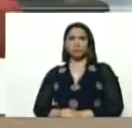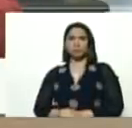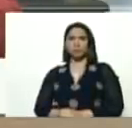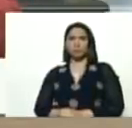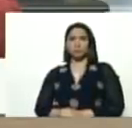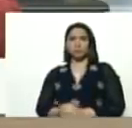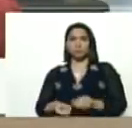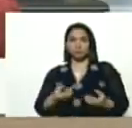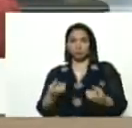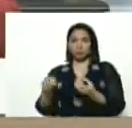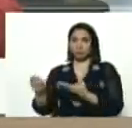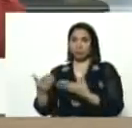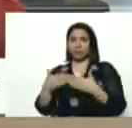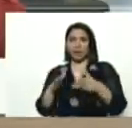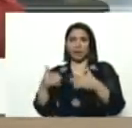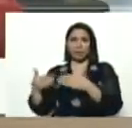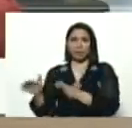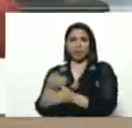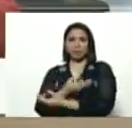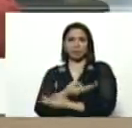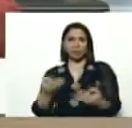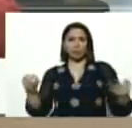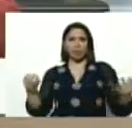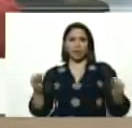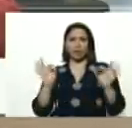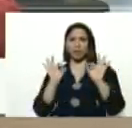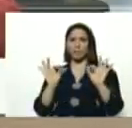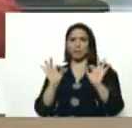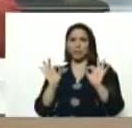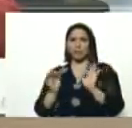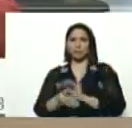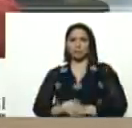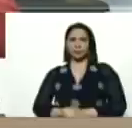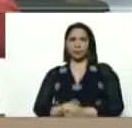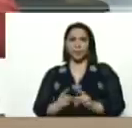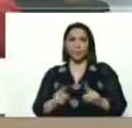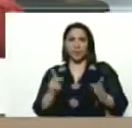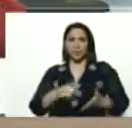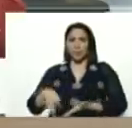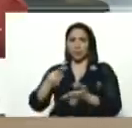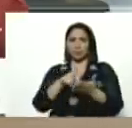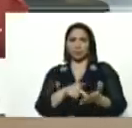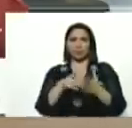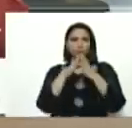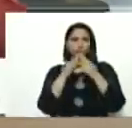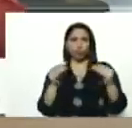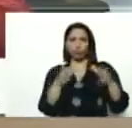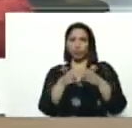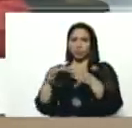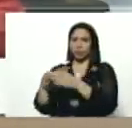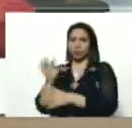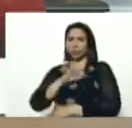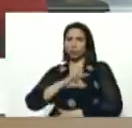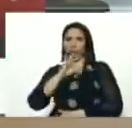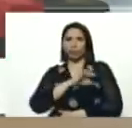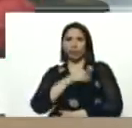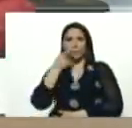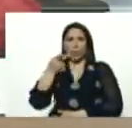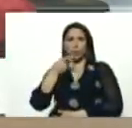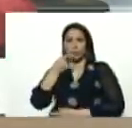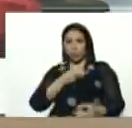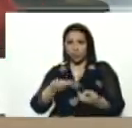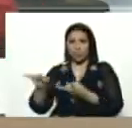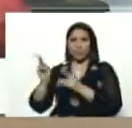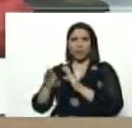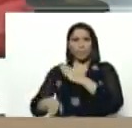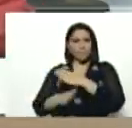se están dando, garantías extraordinarias, y especiales, para la participación, de todos los sectores, y políticos, bienvenido,